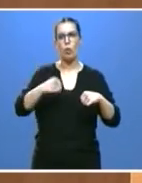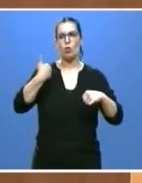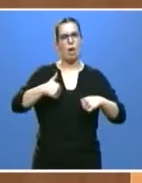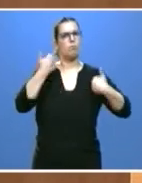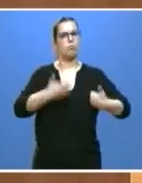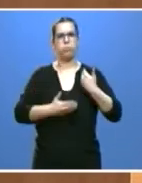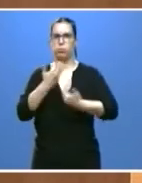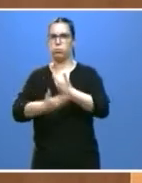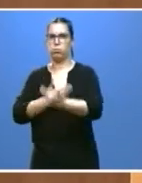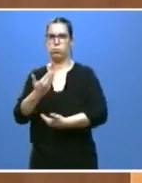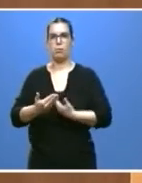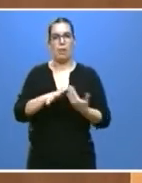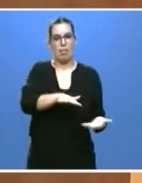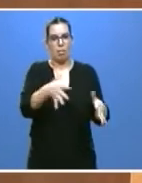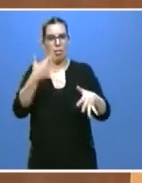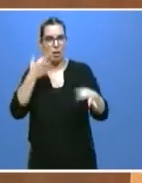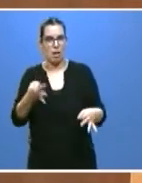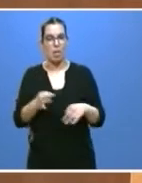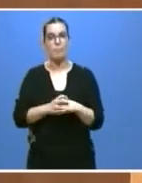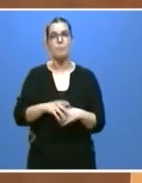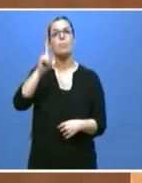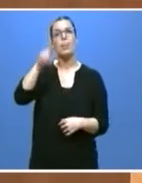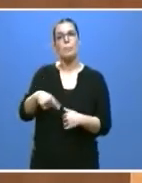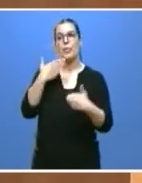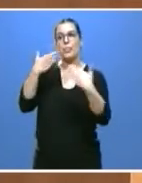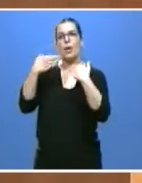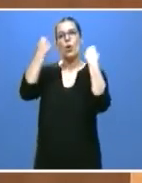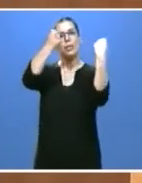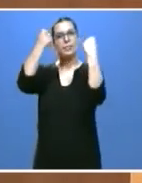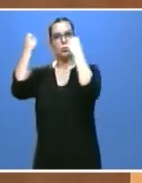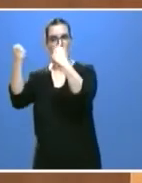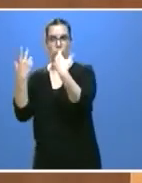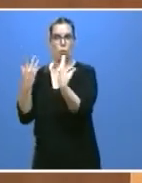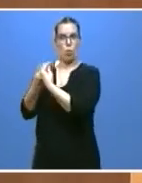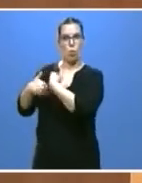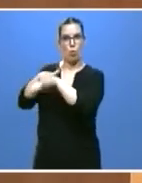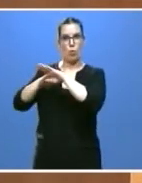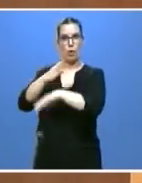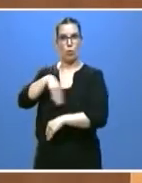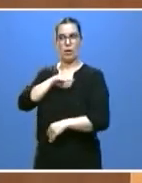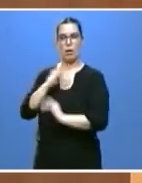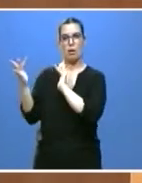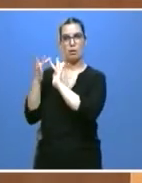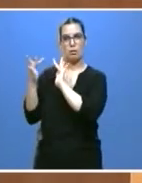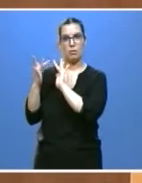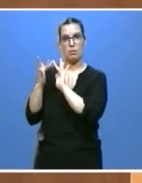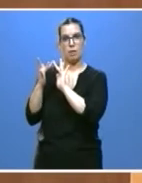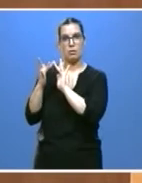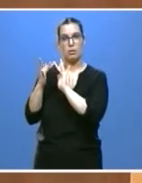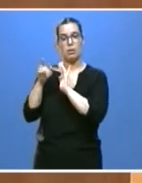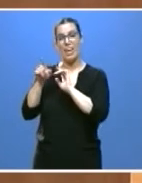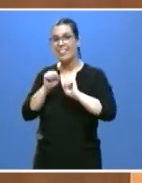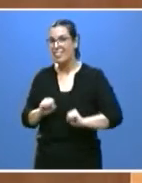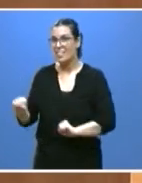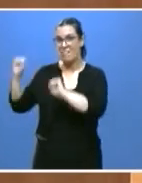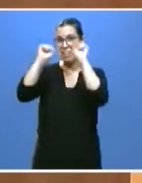También un diálogo institucional. Diálogo institucional con el Gobierno de España, donde la firme defensa de